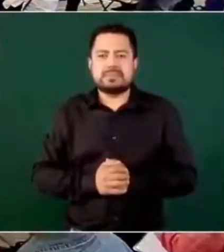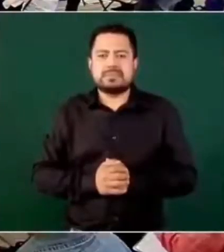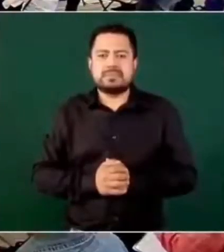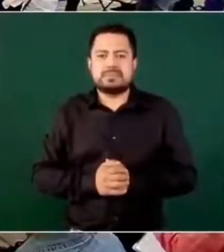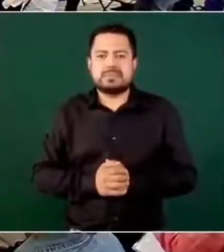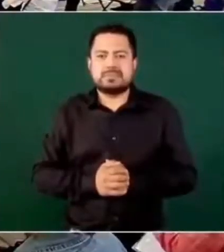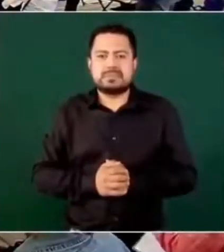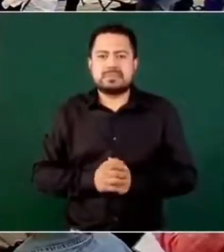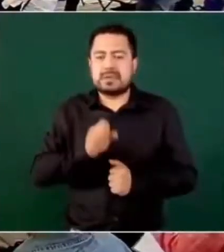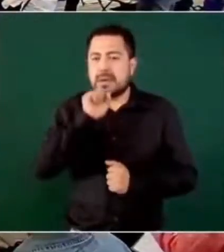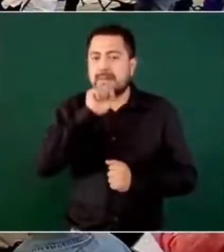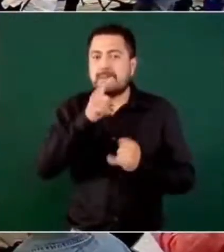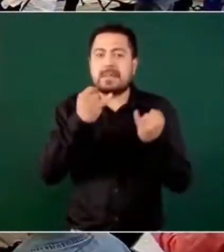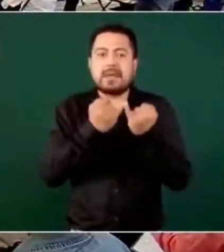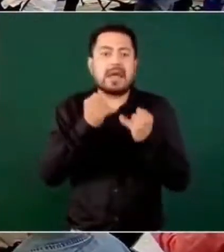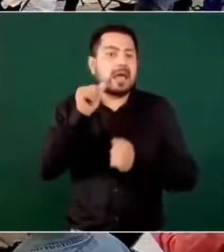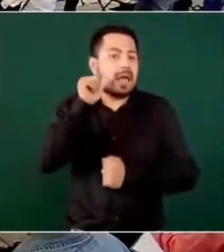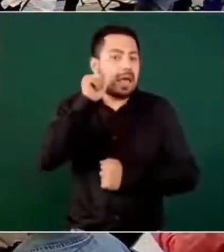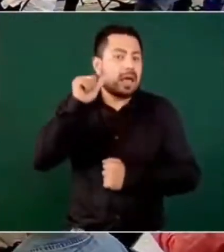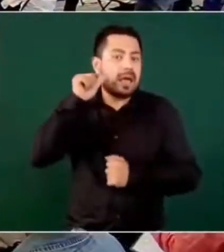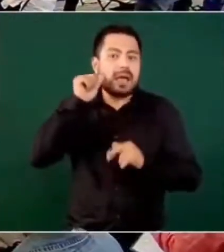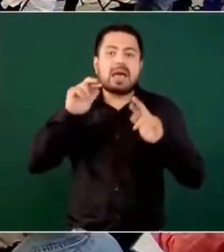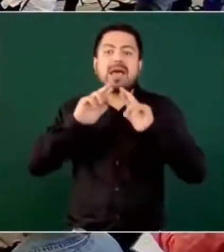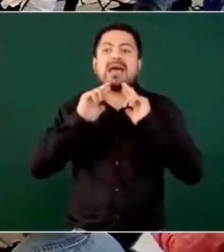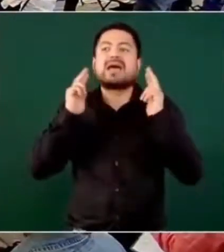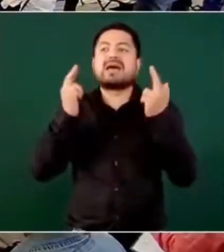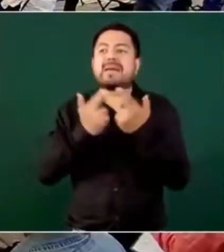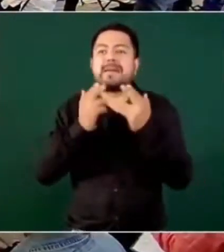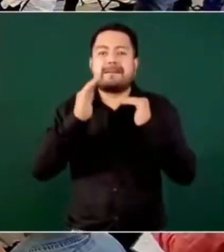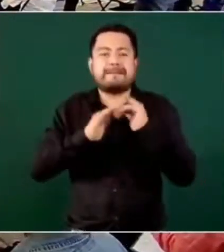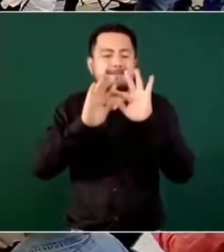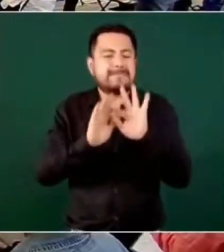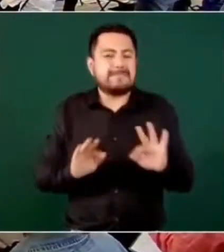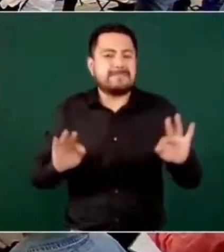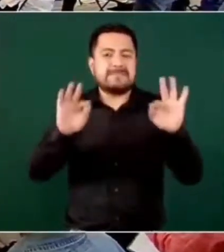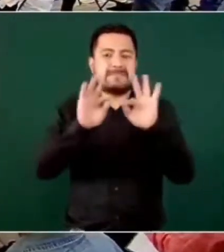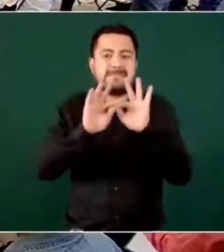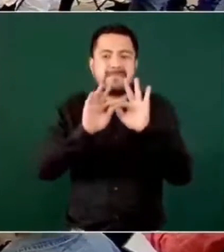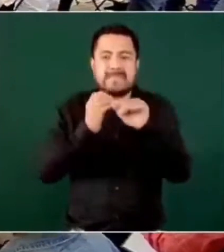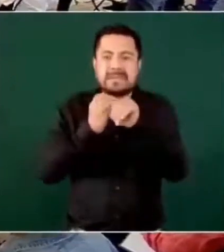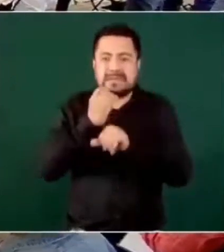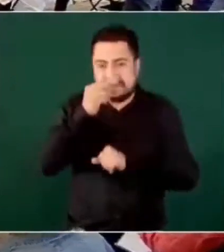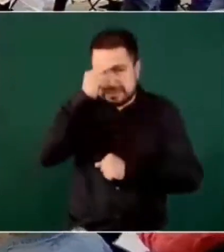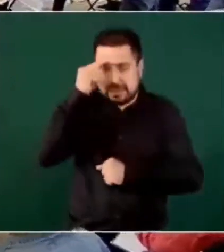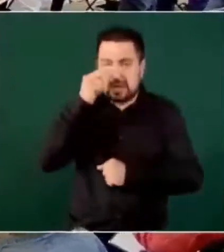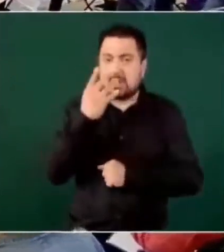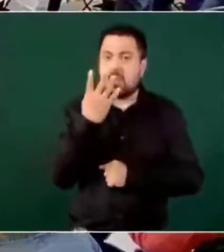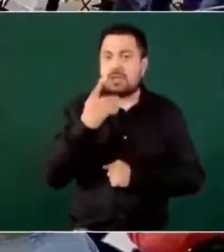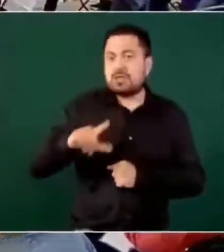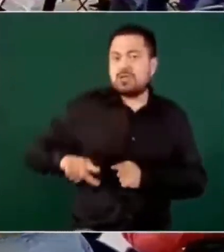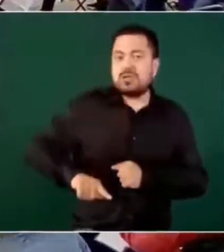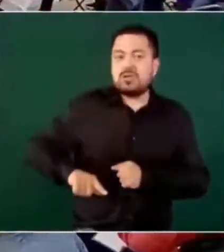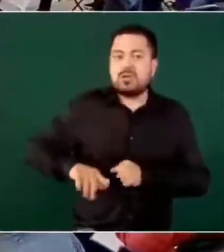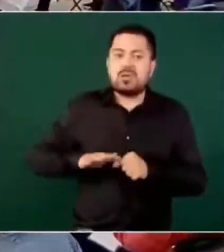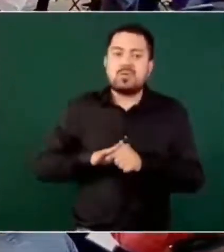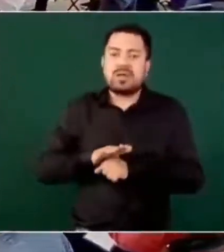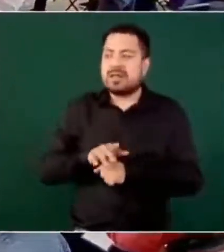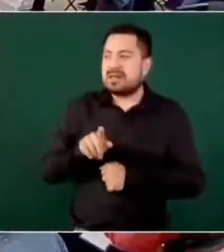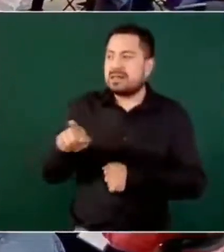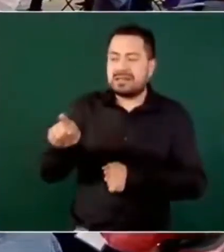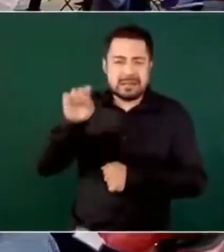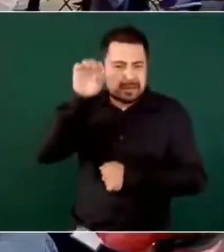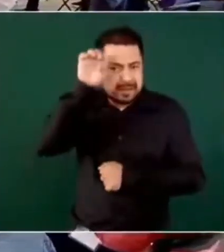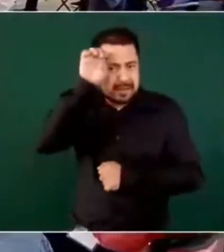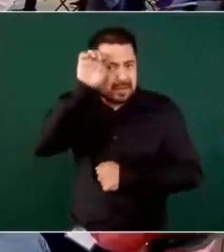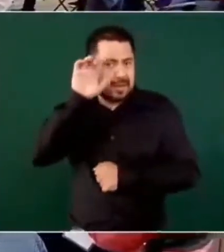También ayer hubo una reunión trascendental en el Estado de México, donde cuatro gobernadores, entre ellos la manataria Evelyn Salgado